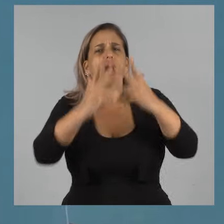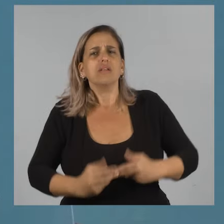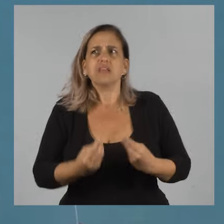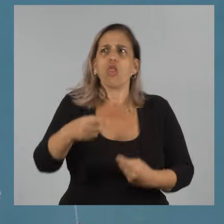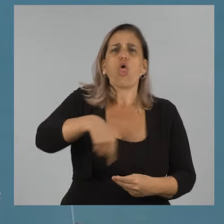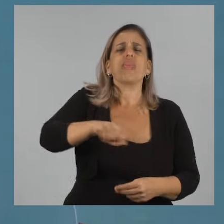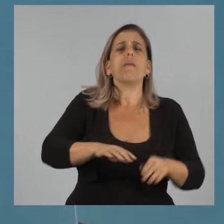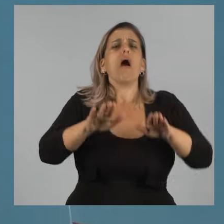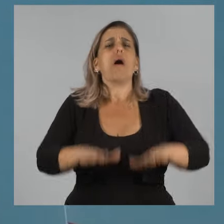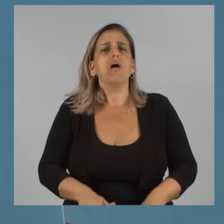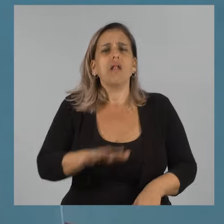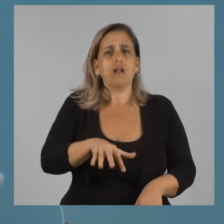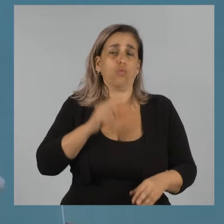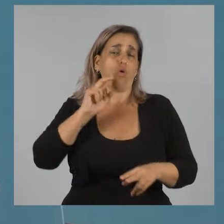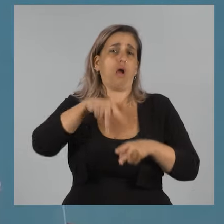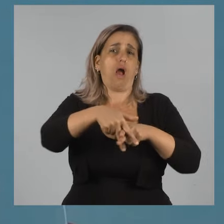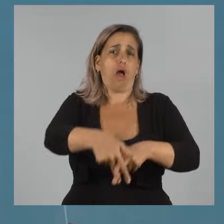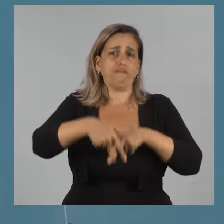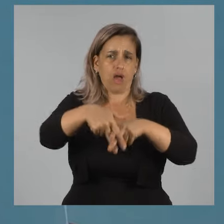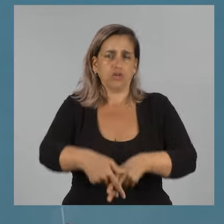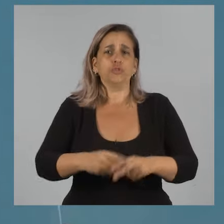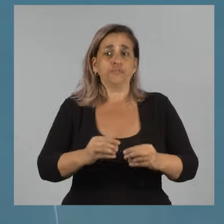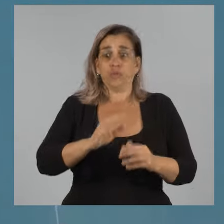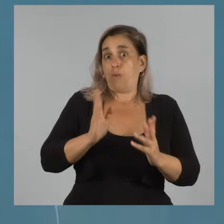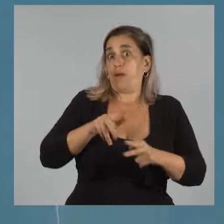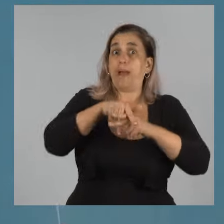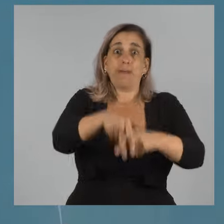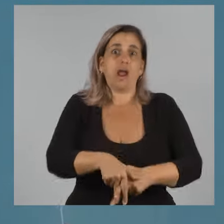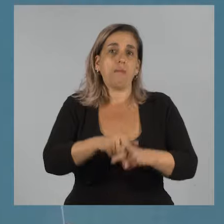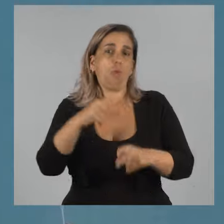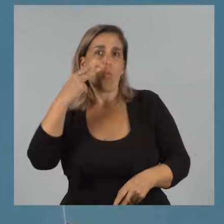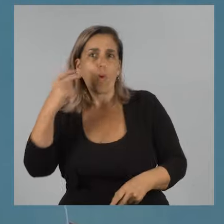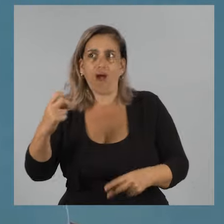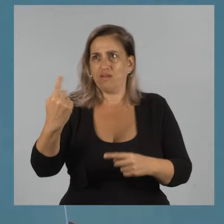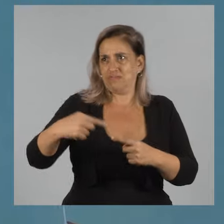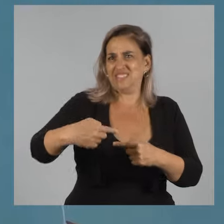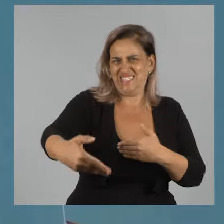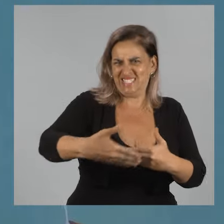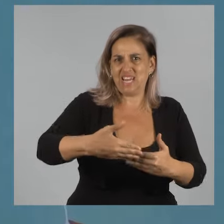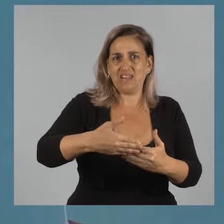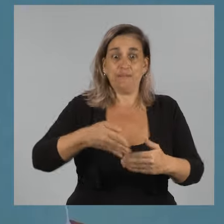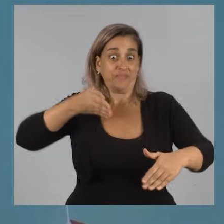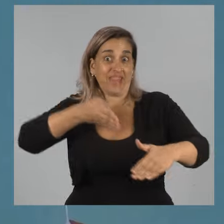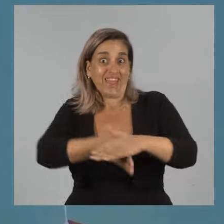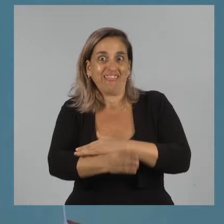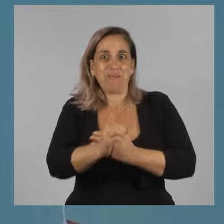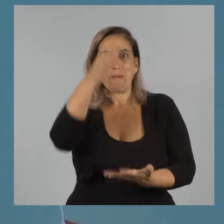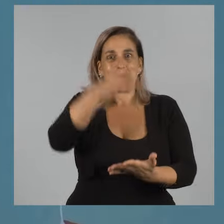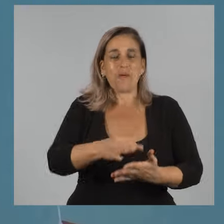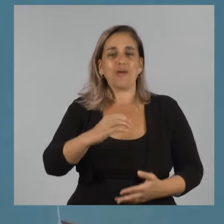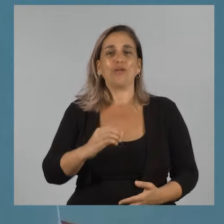esa vuelta a caballo. Y después que paramos en un boliche a unos kilómetros de acá, entramos a Curtina